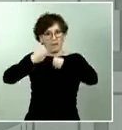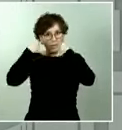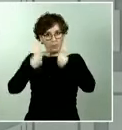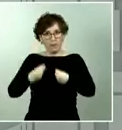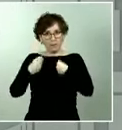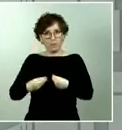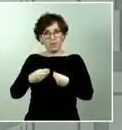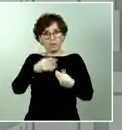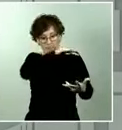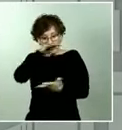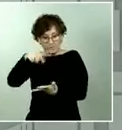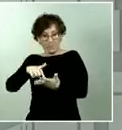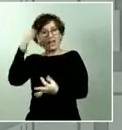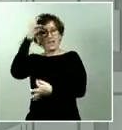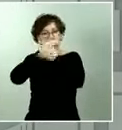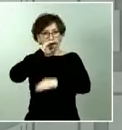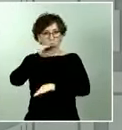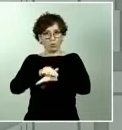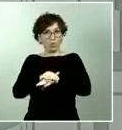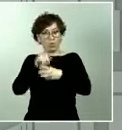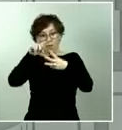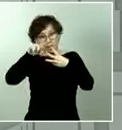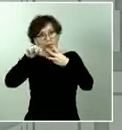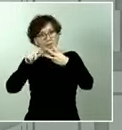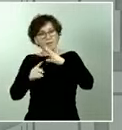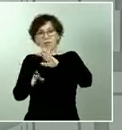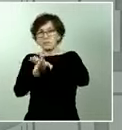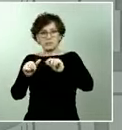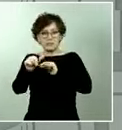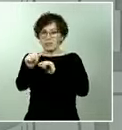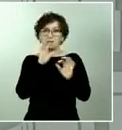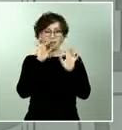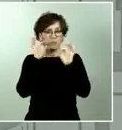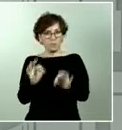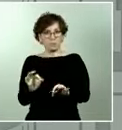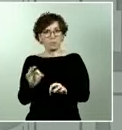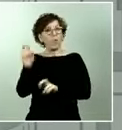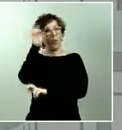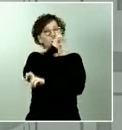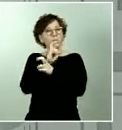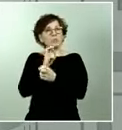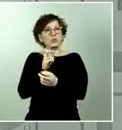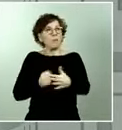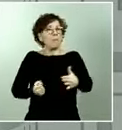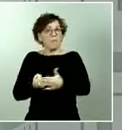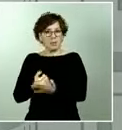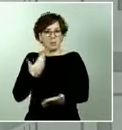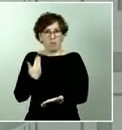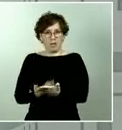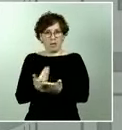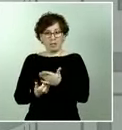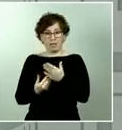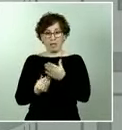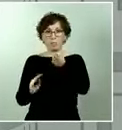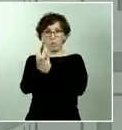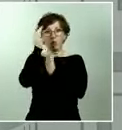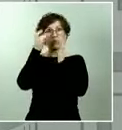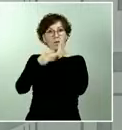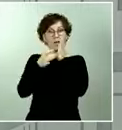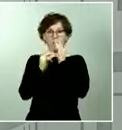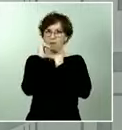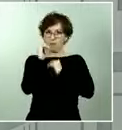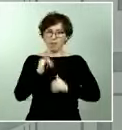requisitos vamos a seguir con esta política de garantizar al máximo la calidad de los productos que adquirimos y en cuanto a